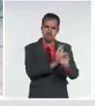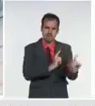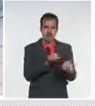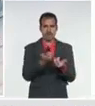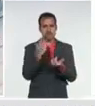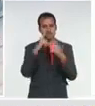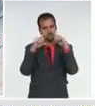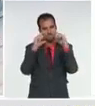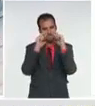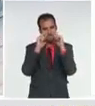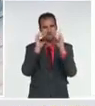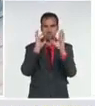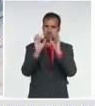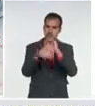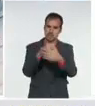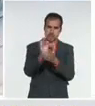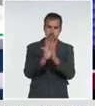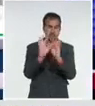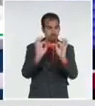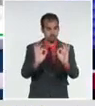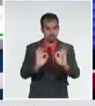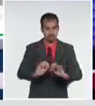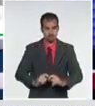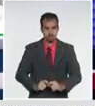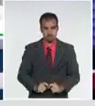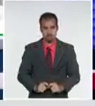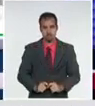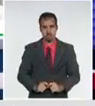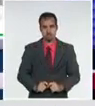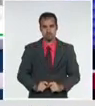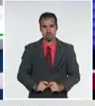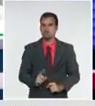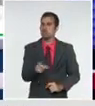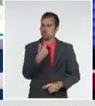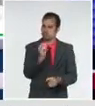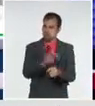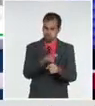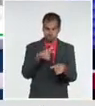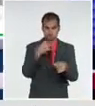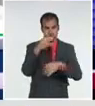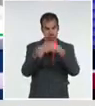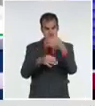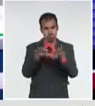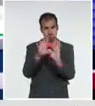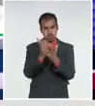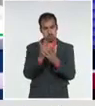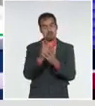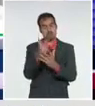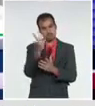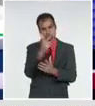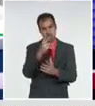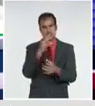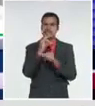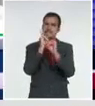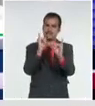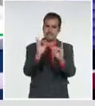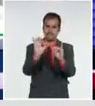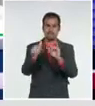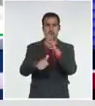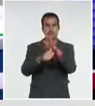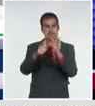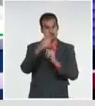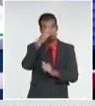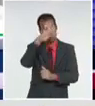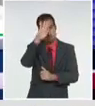mascarillas. Hemos querido comenzar en esta mañana la conferencia de prensa con estos dos tuits del presidente de la República de Cuba